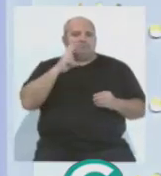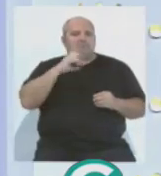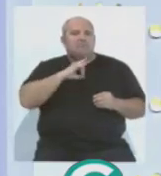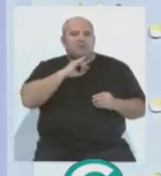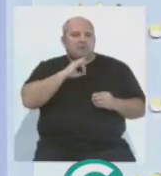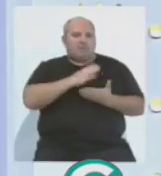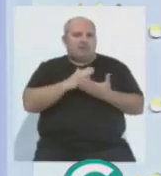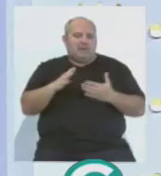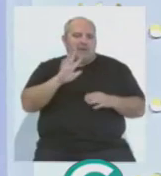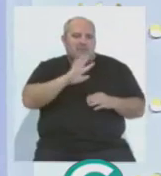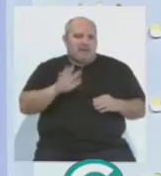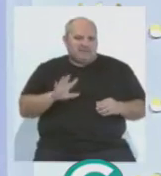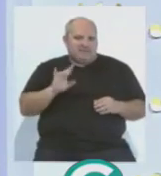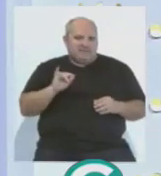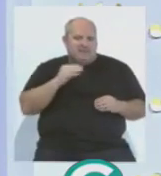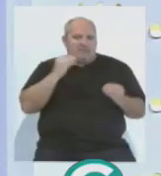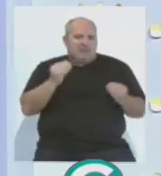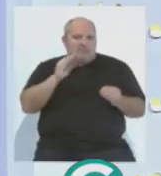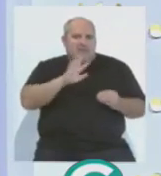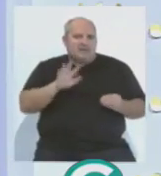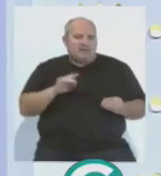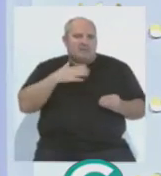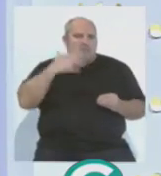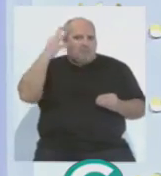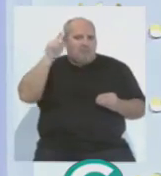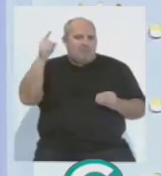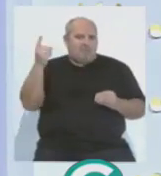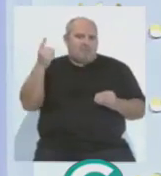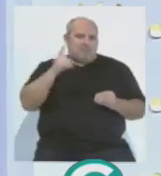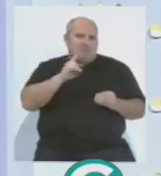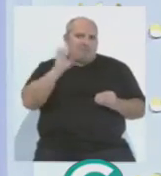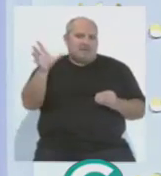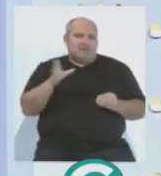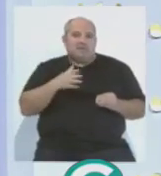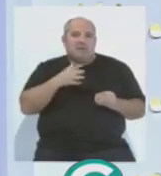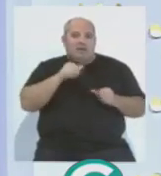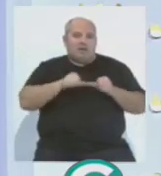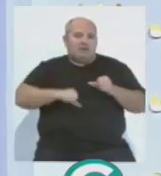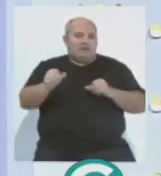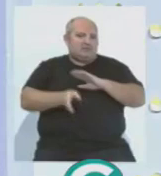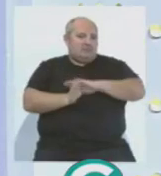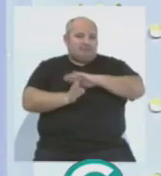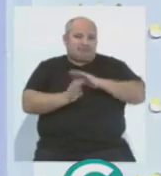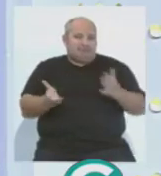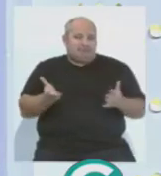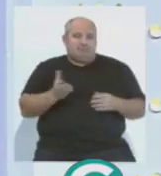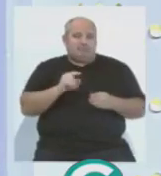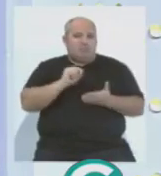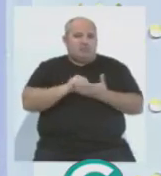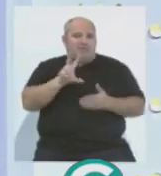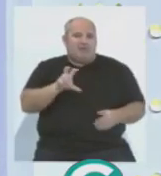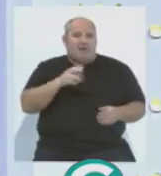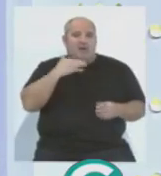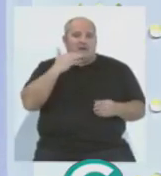contenta con la imagen que se dio porque sí que se mejoró la imagen que se dio en Pamplona. Así, bueno, y a seguir yo creo que el punto es bueno.